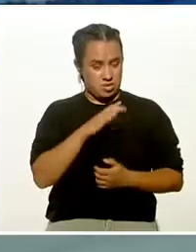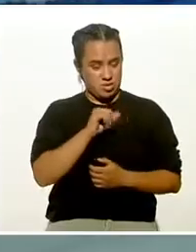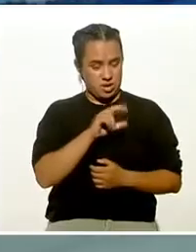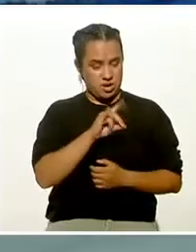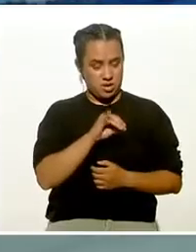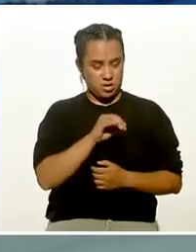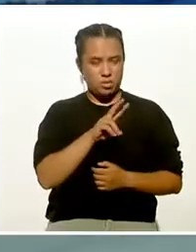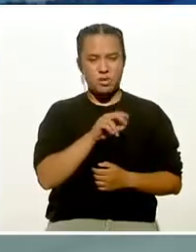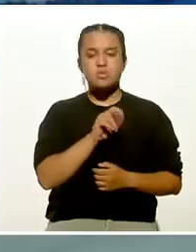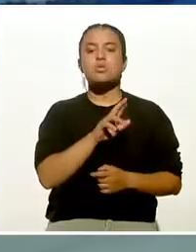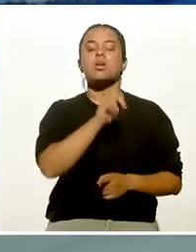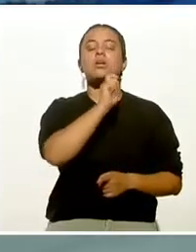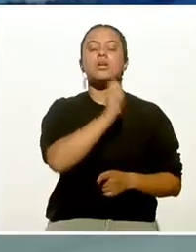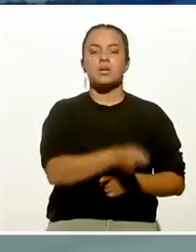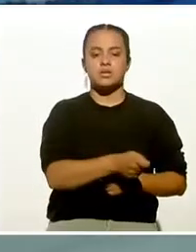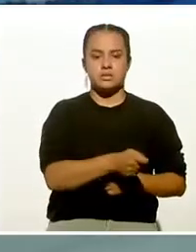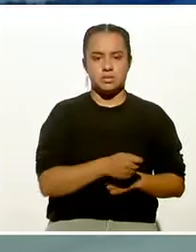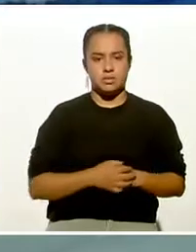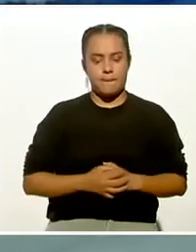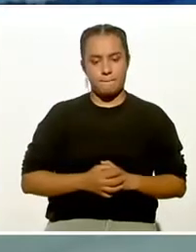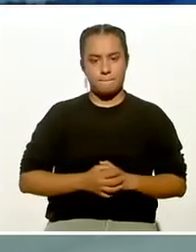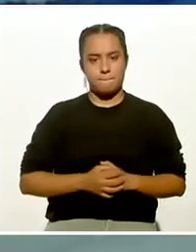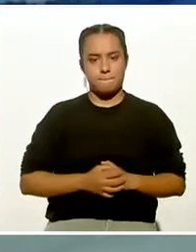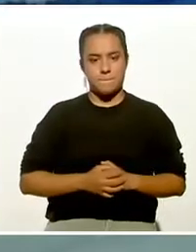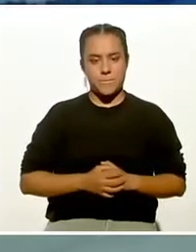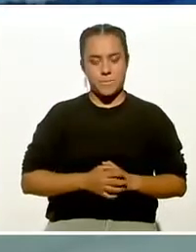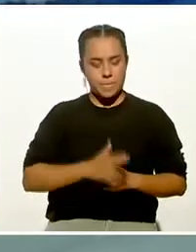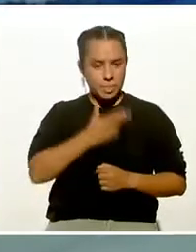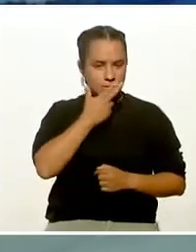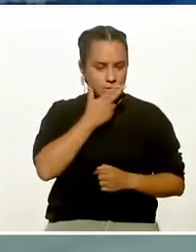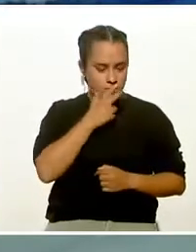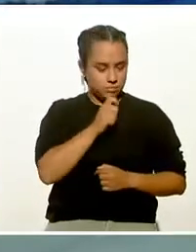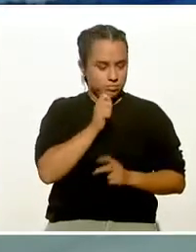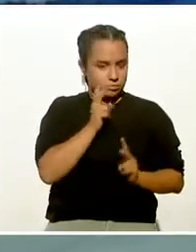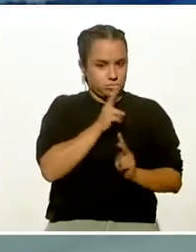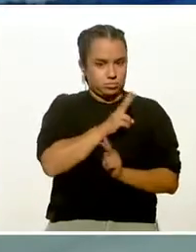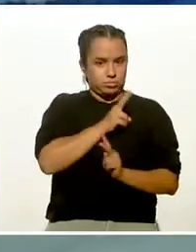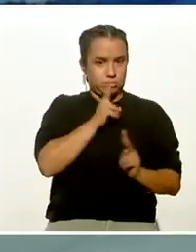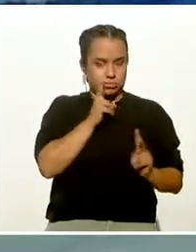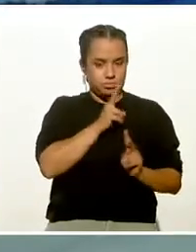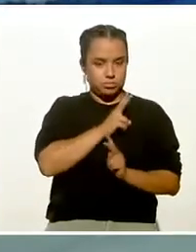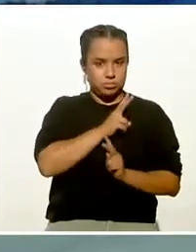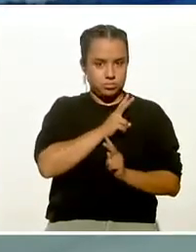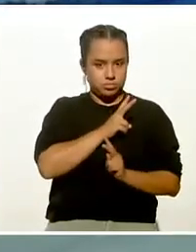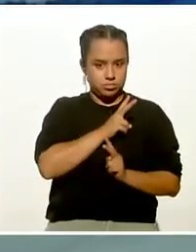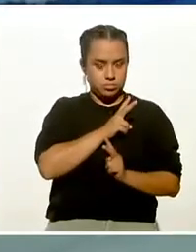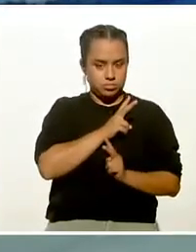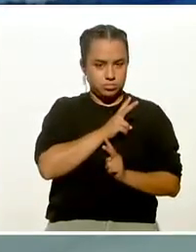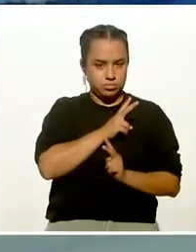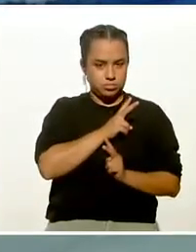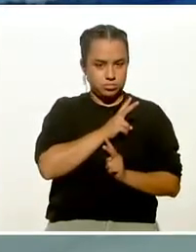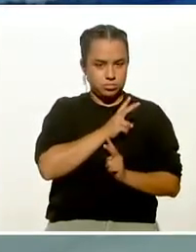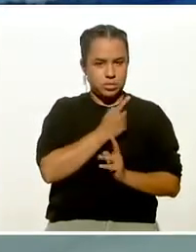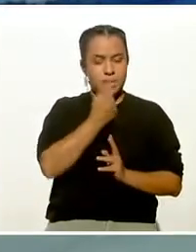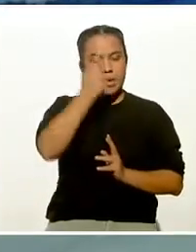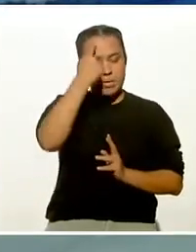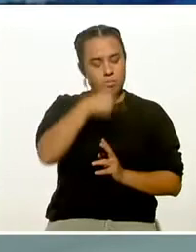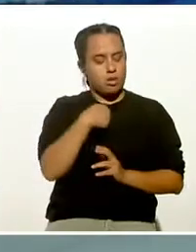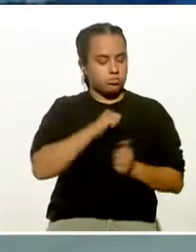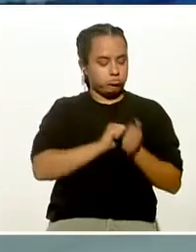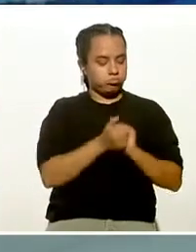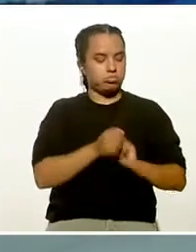implica la utilización del oxígeno como medio para obtener la energía.